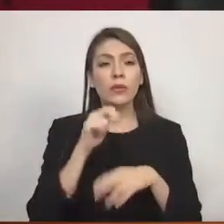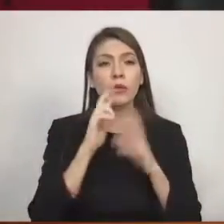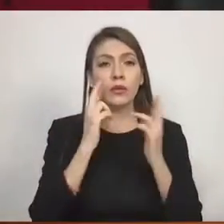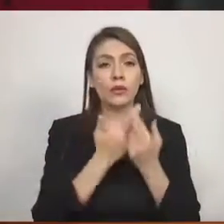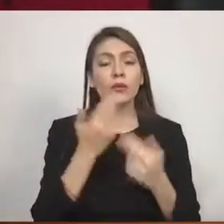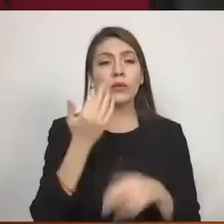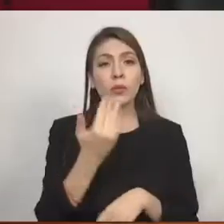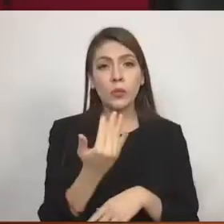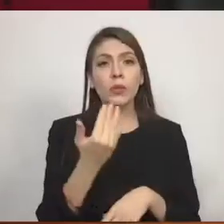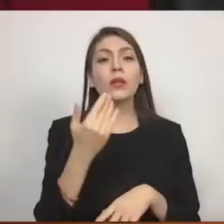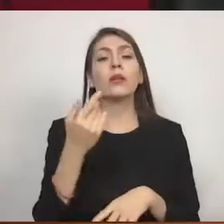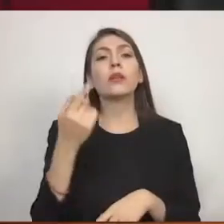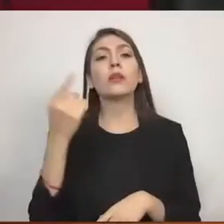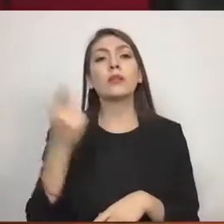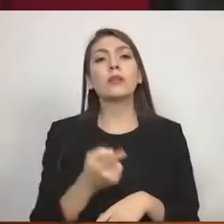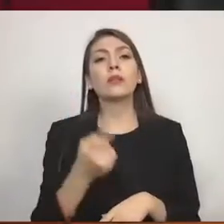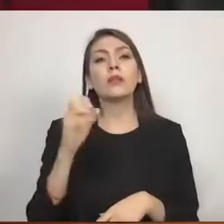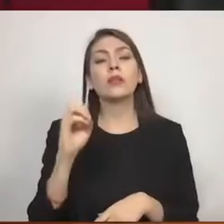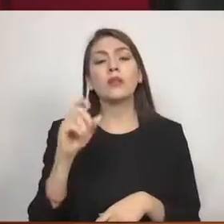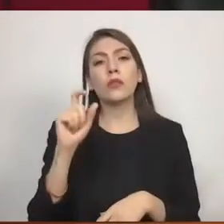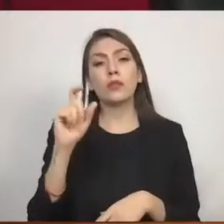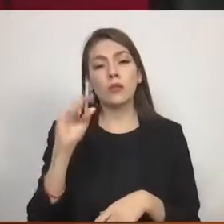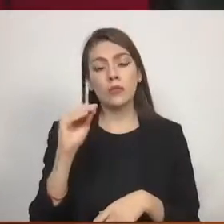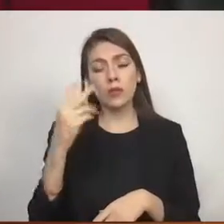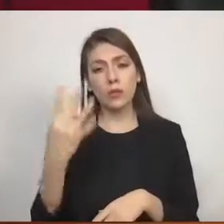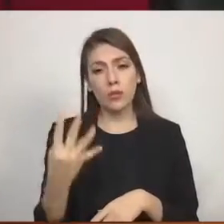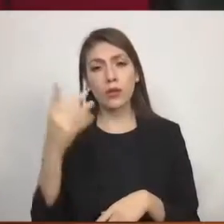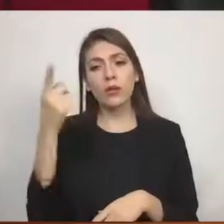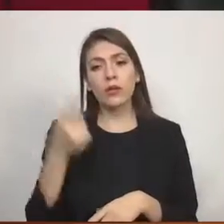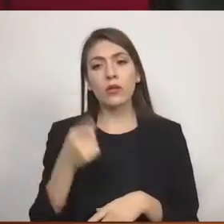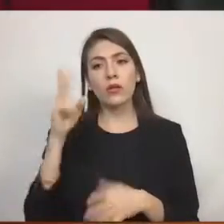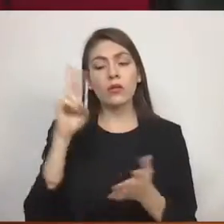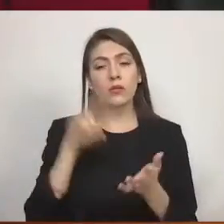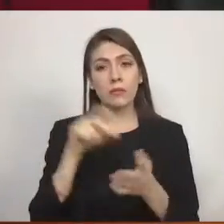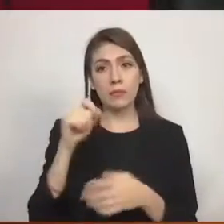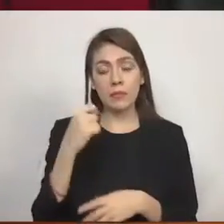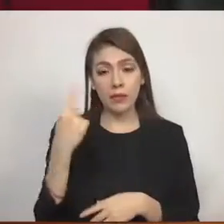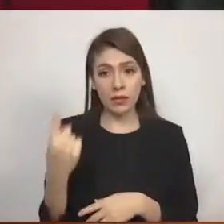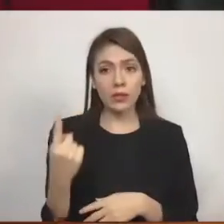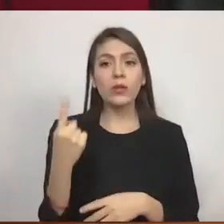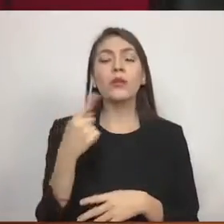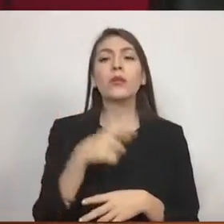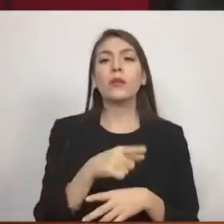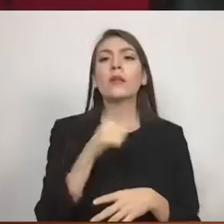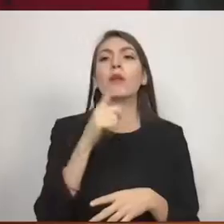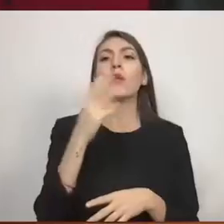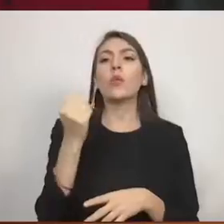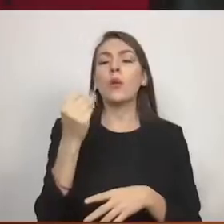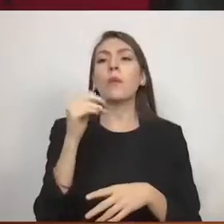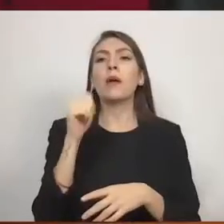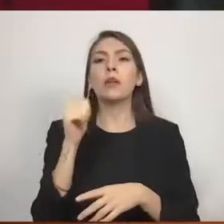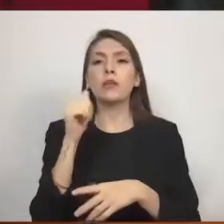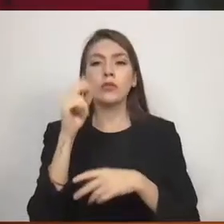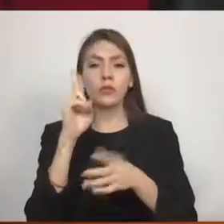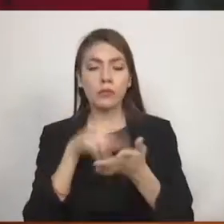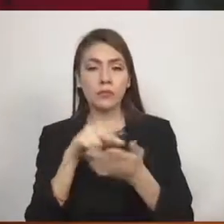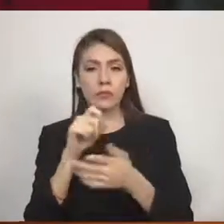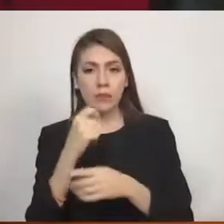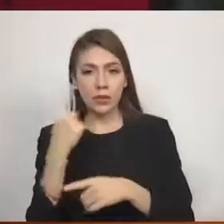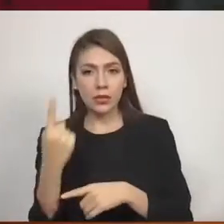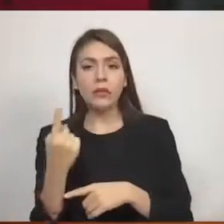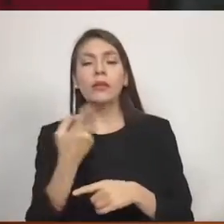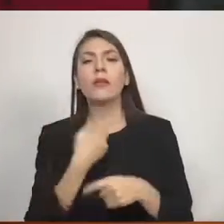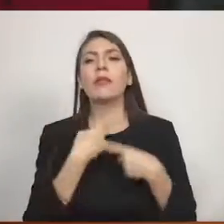2021, de 9 de agosto del presente año, le fue aprobada licencia definitiva a partir del 1 de